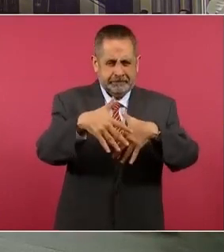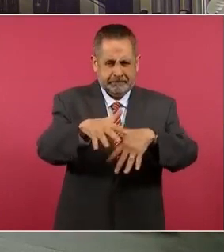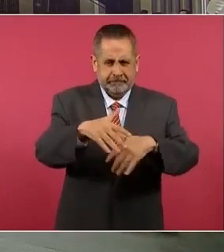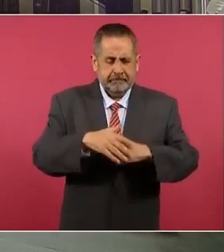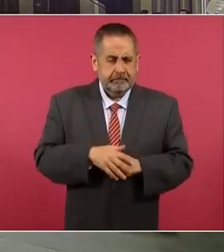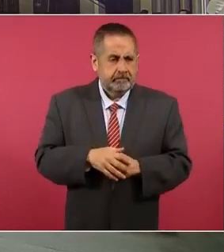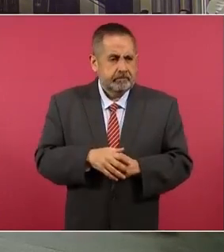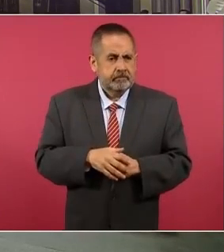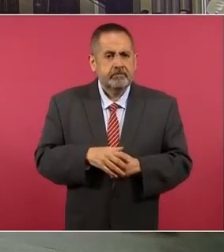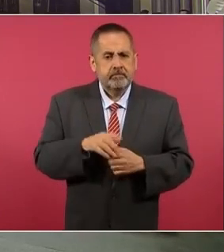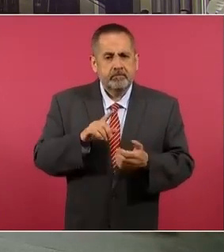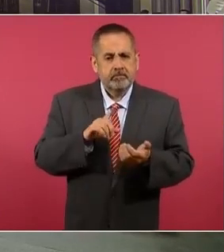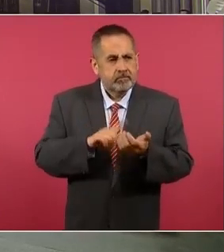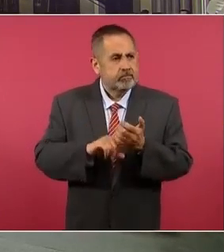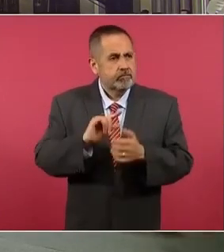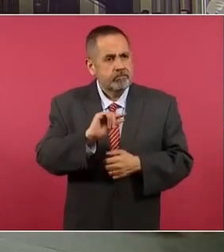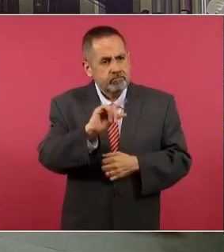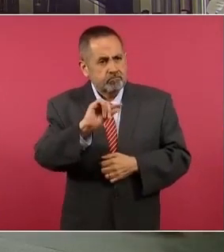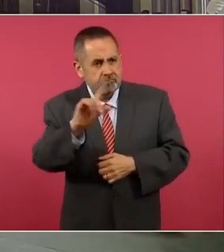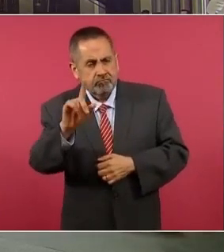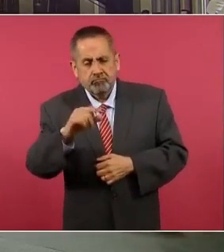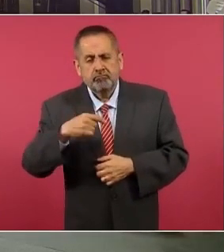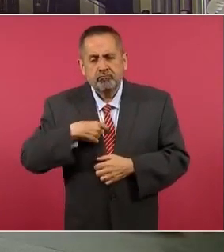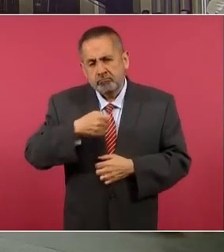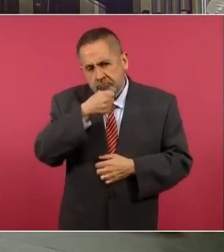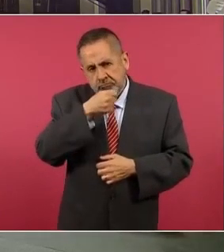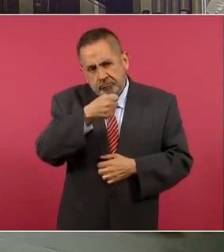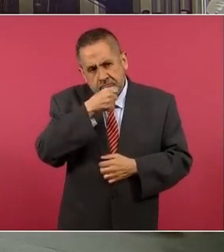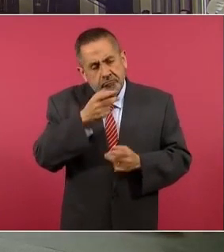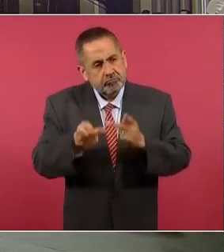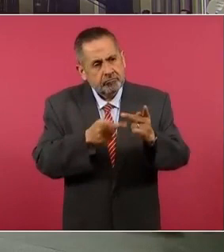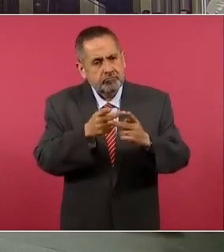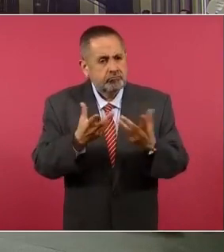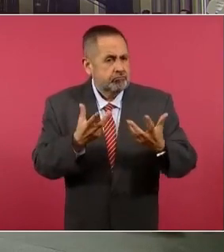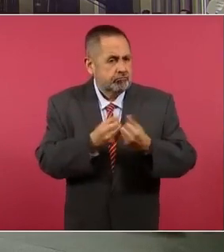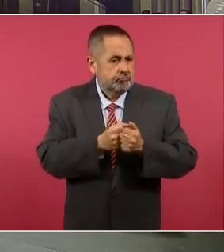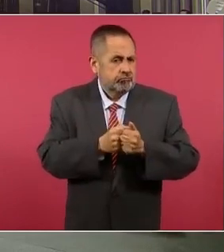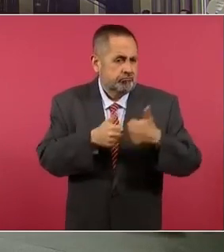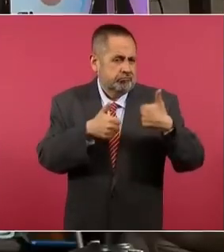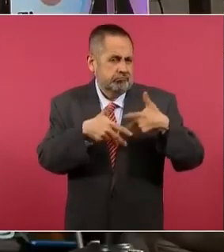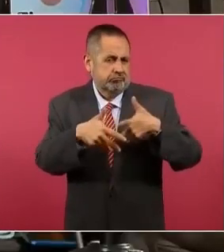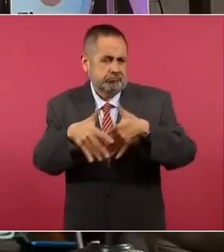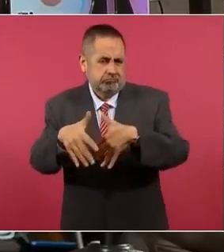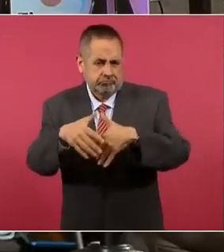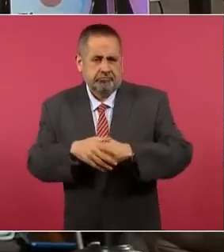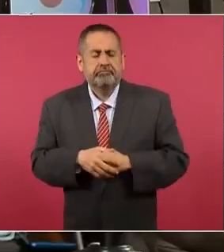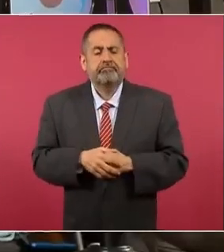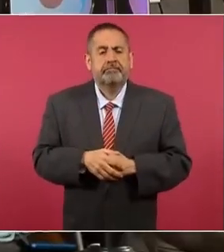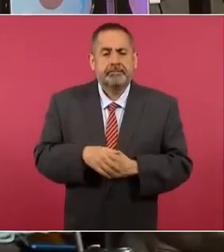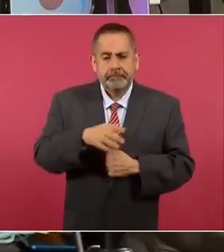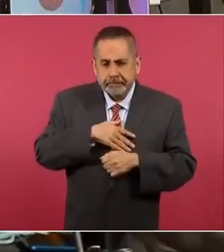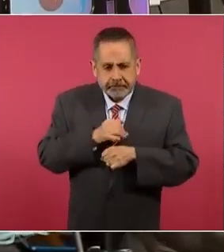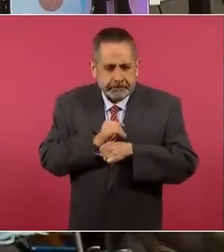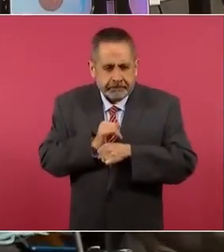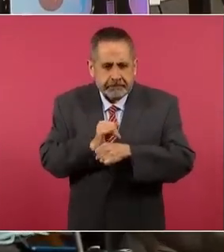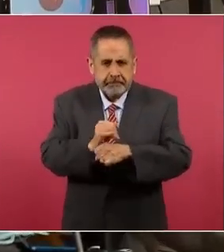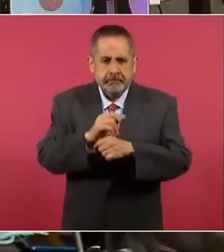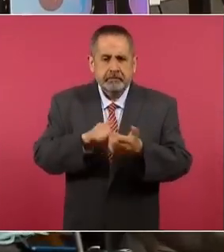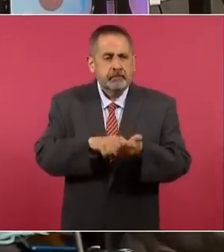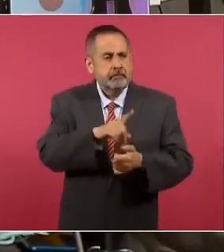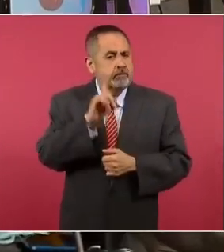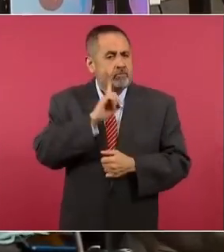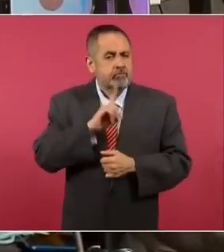algunos funcionarios, a preguntarles su sentir sobre el acompañamiento que le hacían en la marcha. También investigué en las mujeres qué les